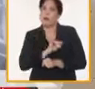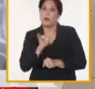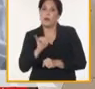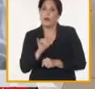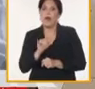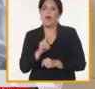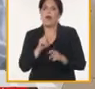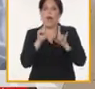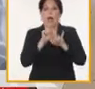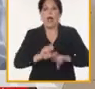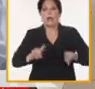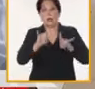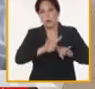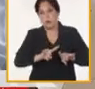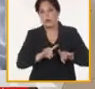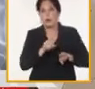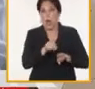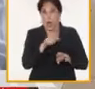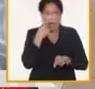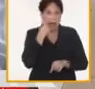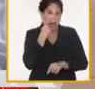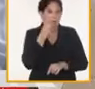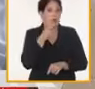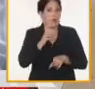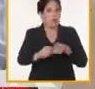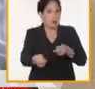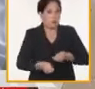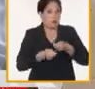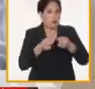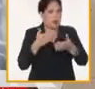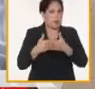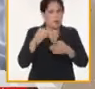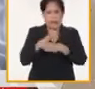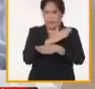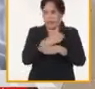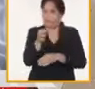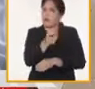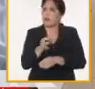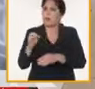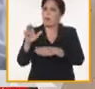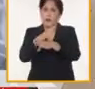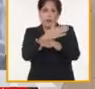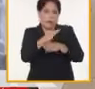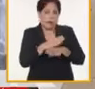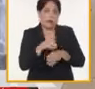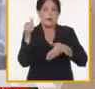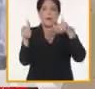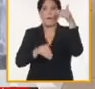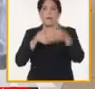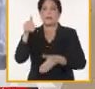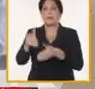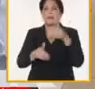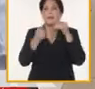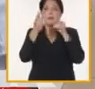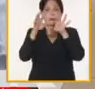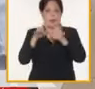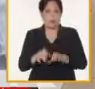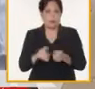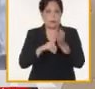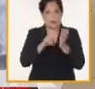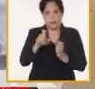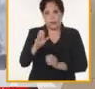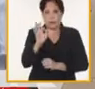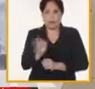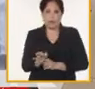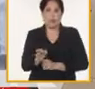extensionismo agrícola y de transmisión de buenas prácticas. Siempre lo hacemos en una empresa diferente, en un municipio diferente, participan los primeros secretarios, participan